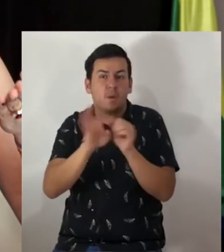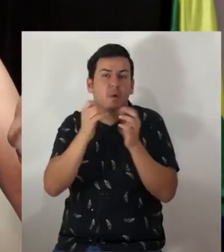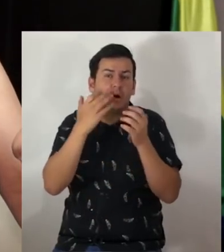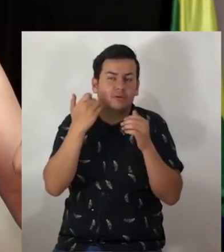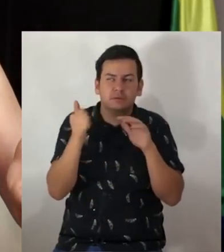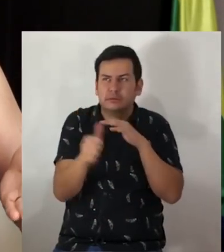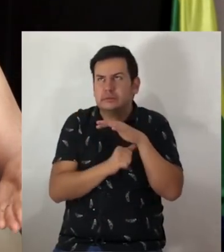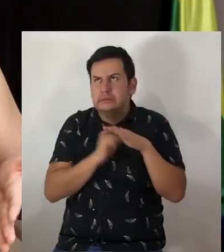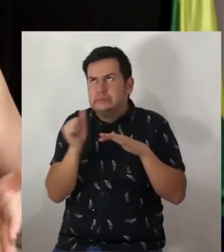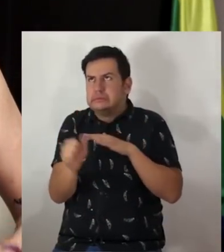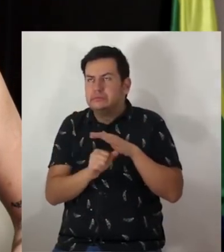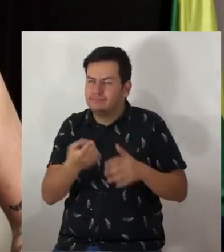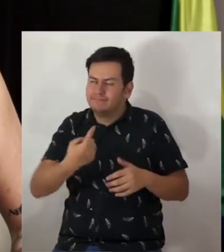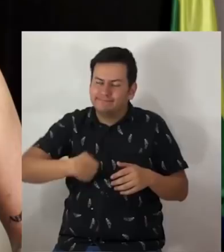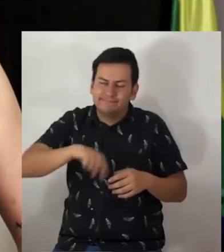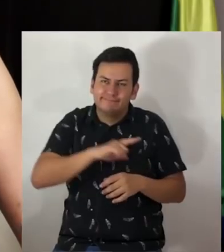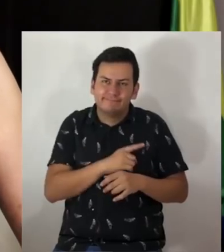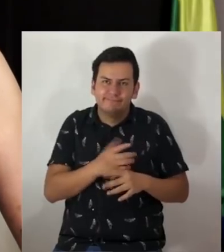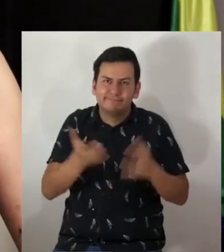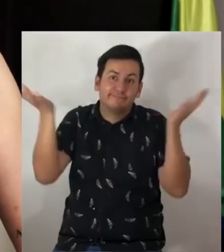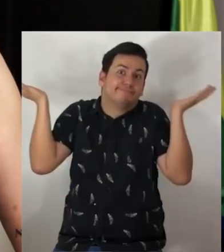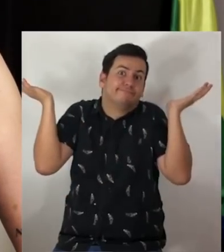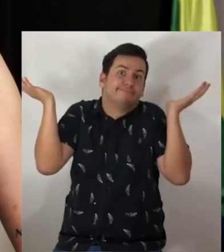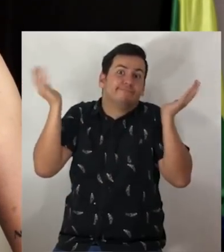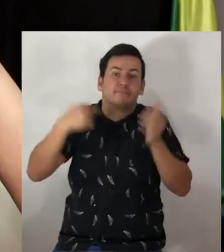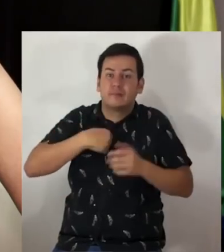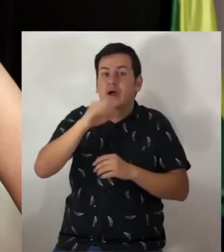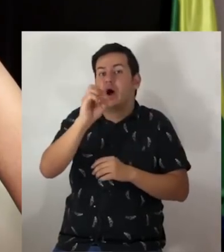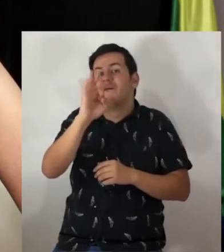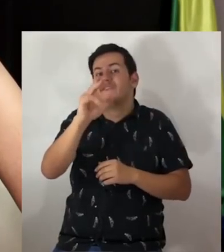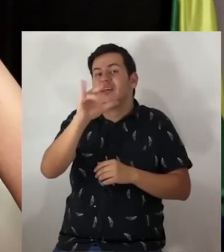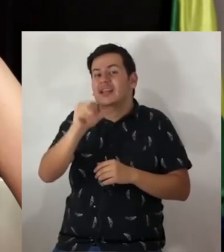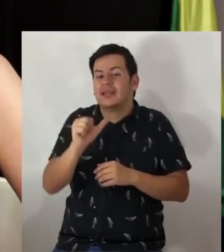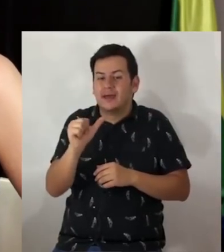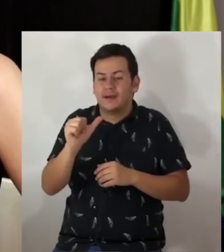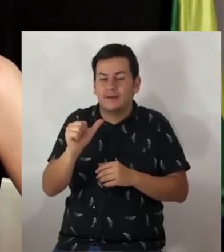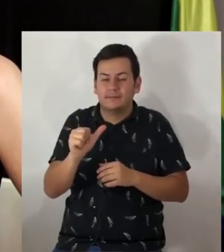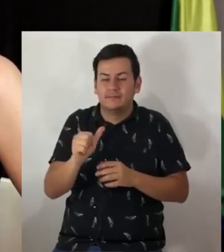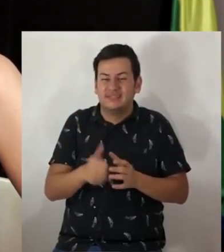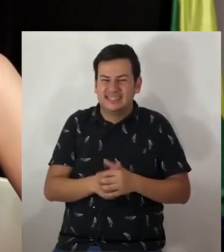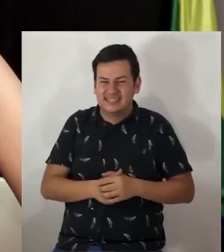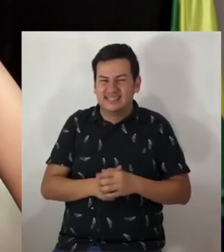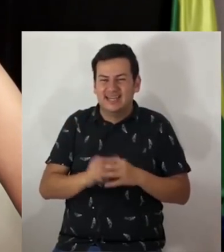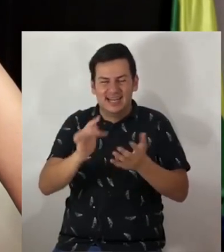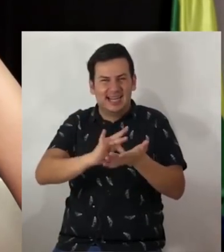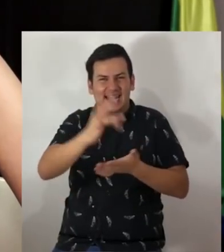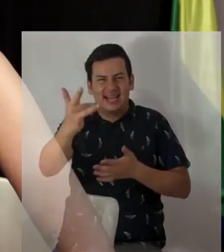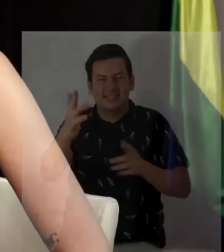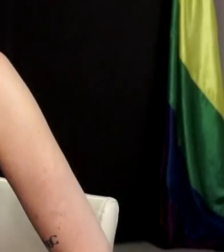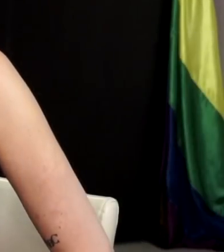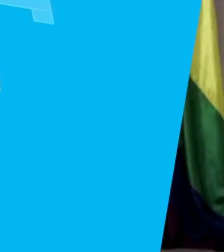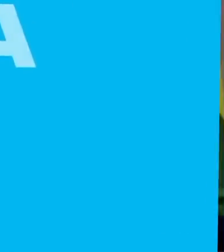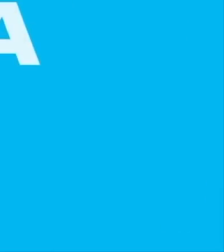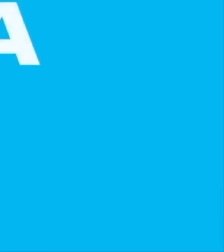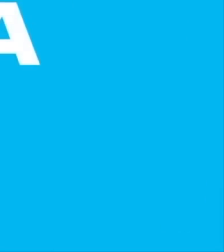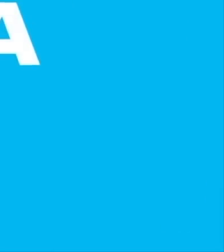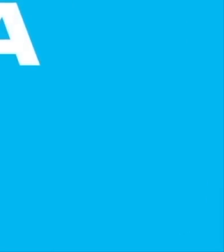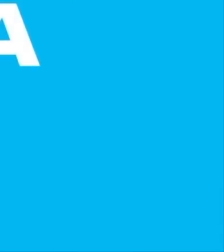somos nosotros. Yo soy Ophelia Pastrana, la explicatriz. Gracias por escucharme.